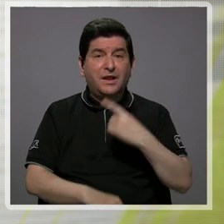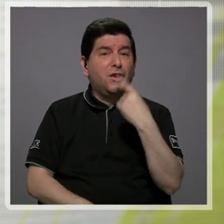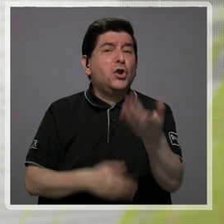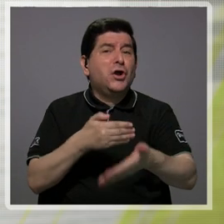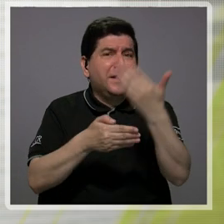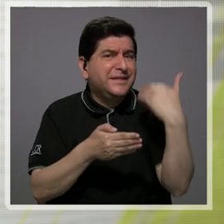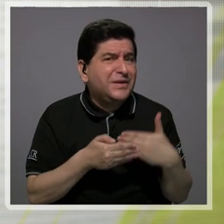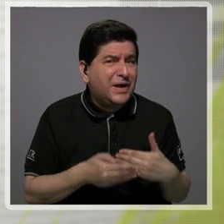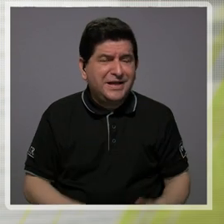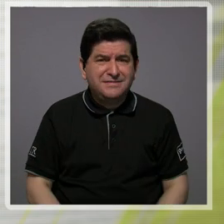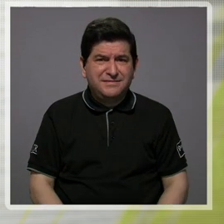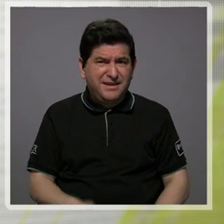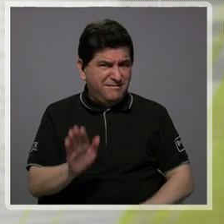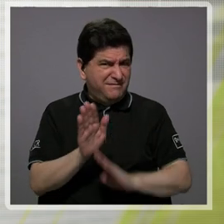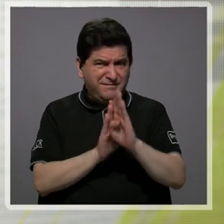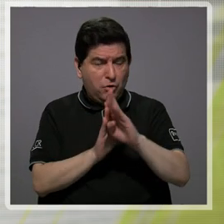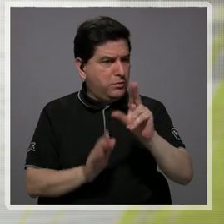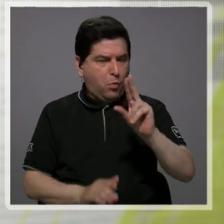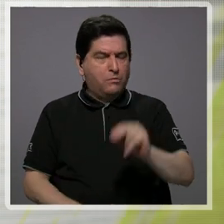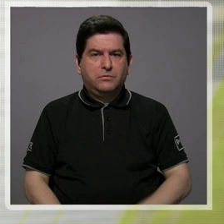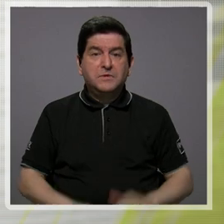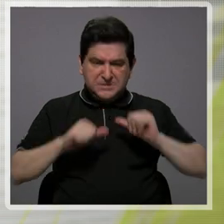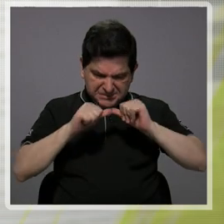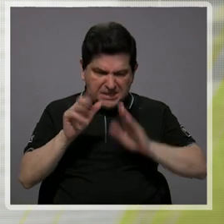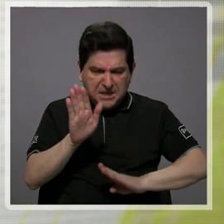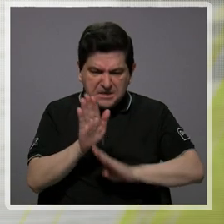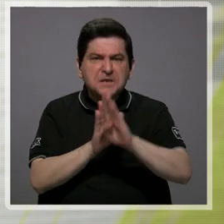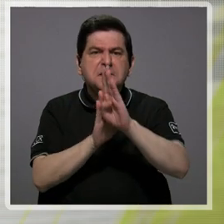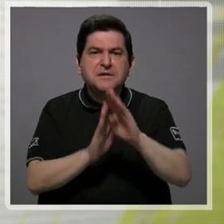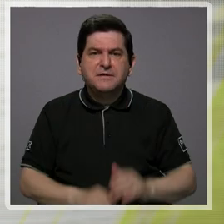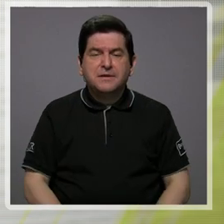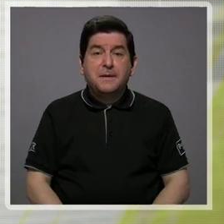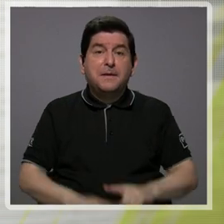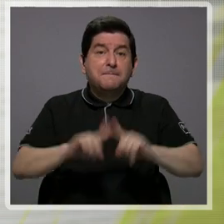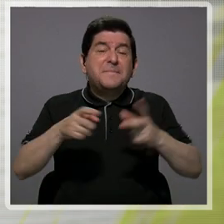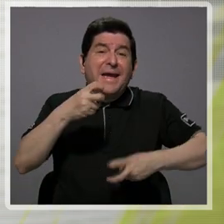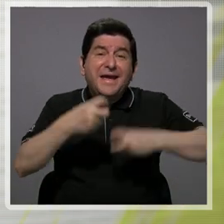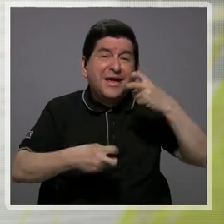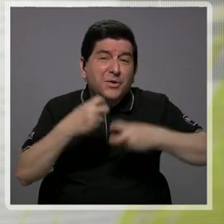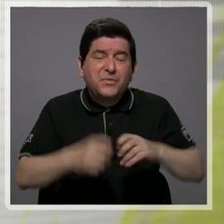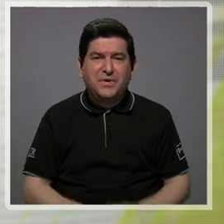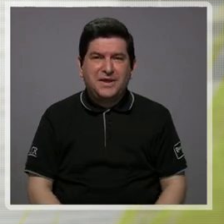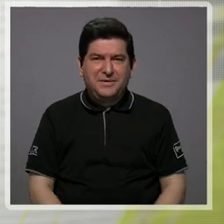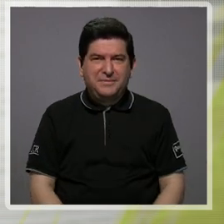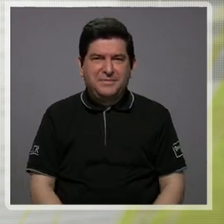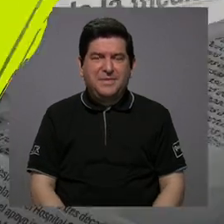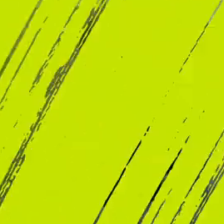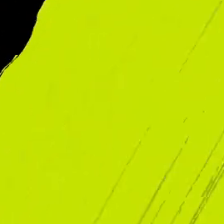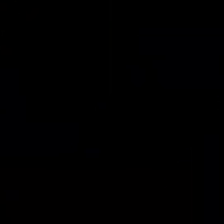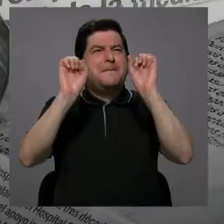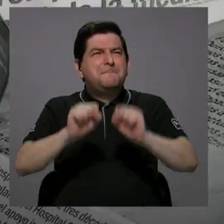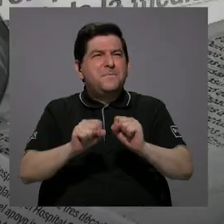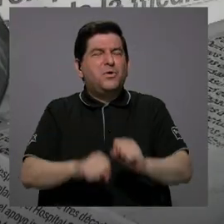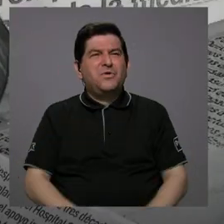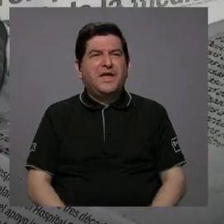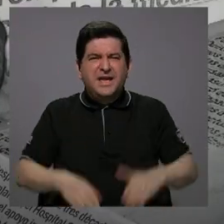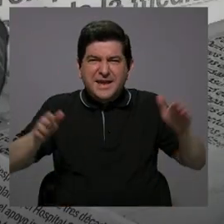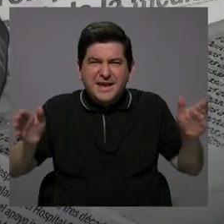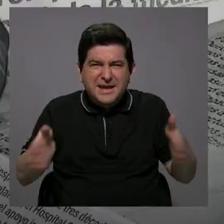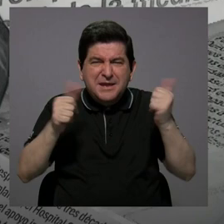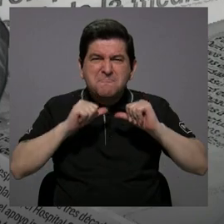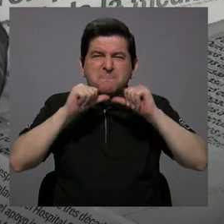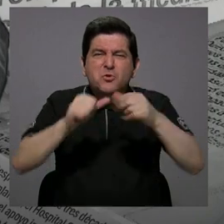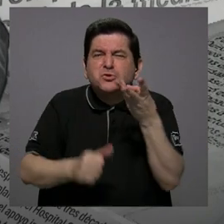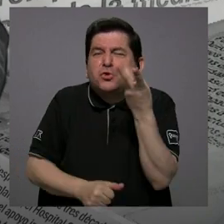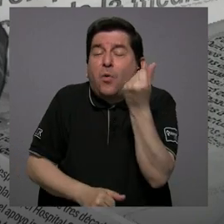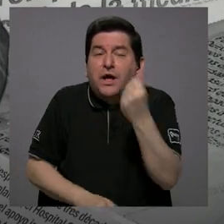usted dijo de no desarrollarnos. O tenemos que seguirnos desarrollando. Pero el problema es cuánto nos pueda durar el impulso